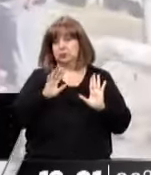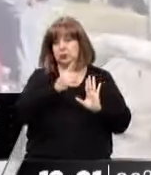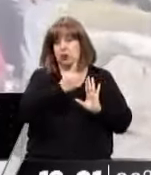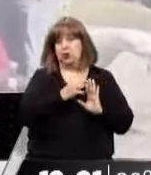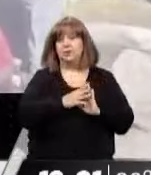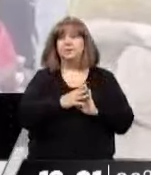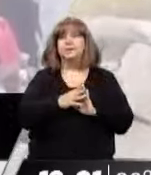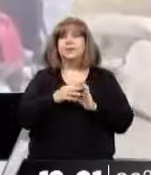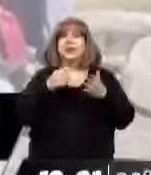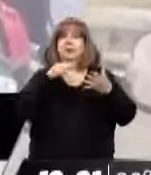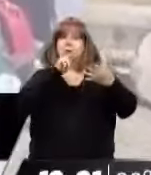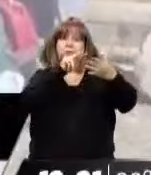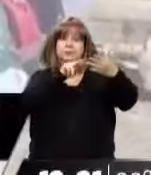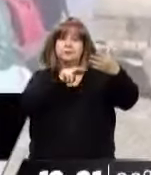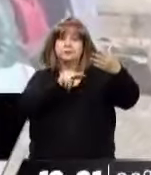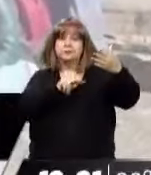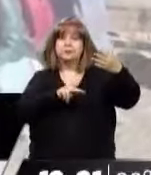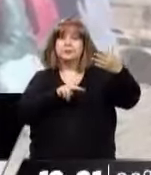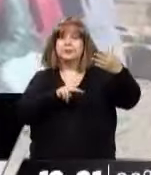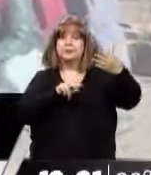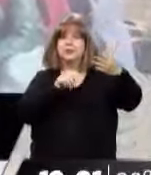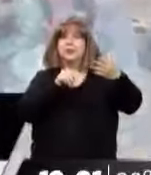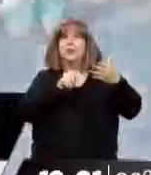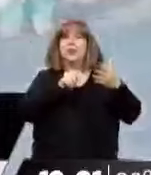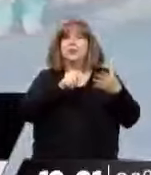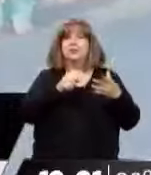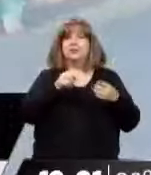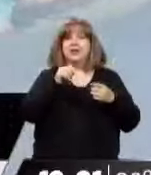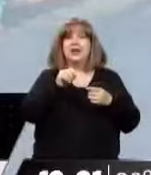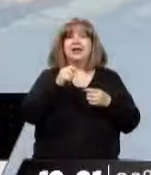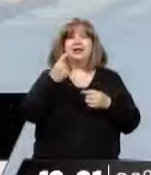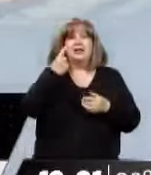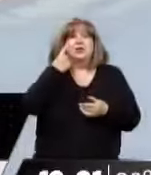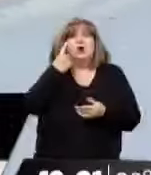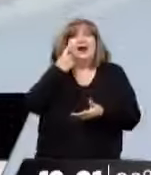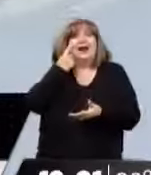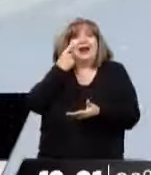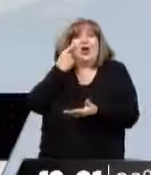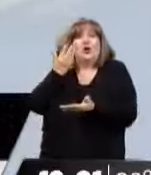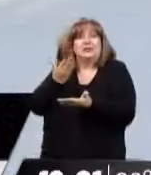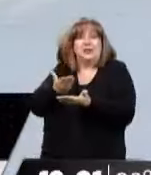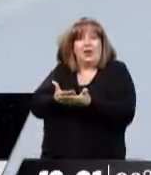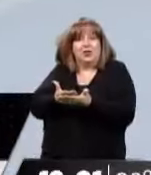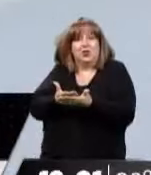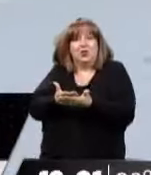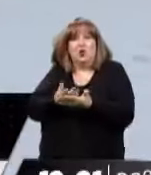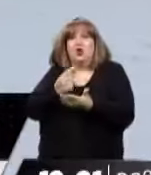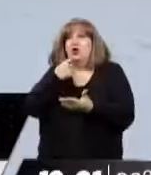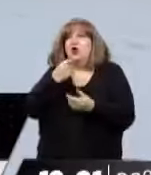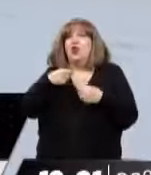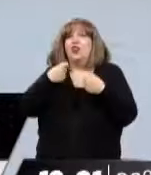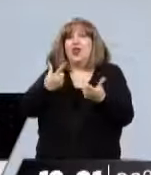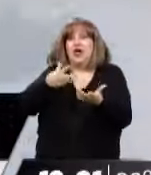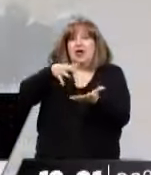también dice en el comunicado este reconocimiento no implica de modo alguno la entrega o sesión de tierras a las comunidades relevadas sino que se